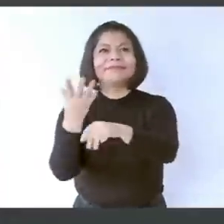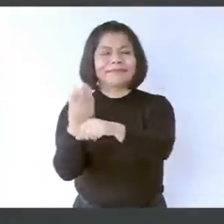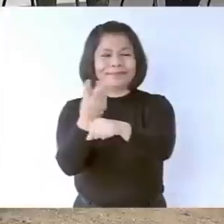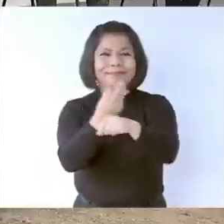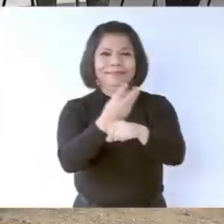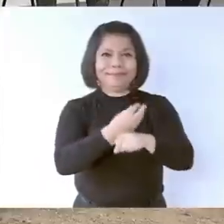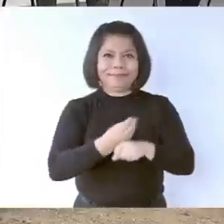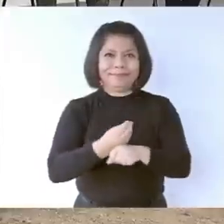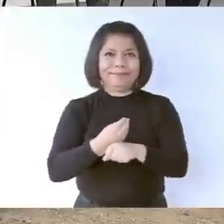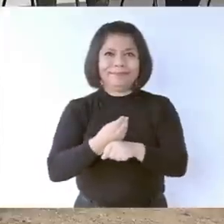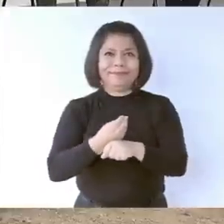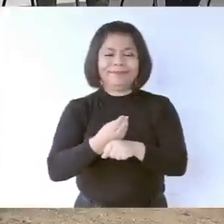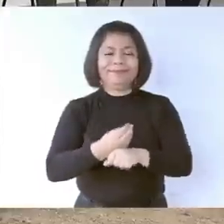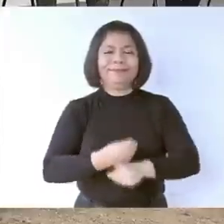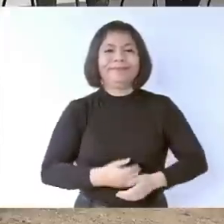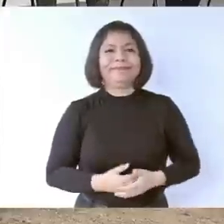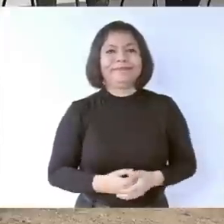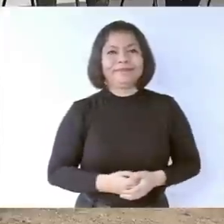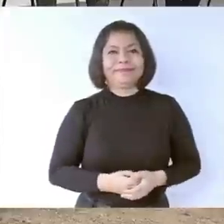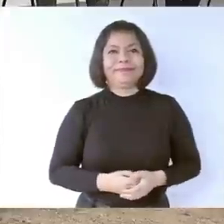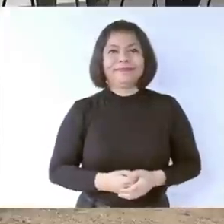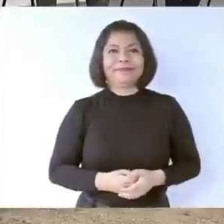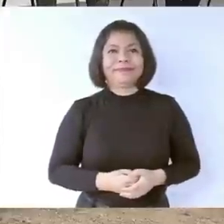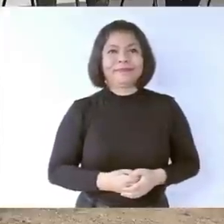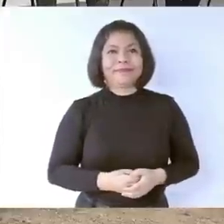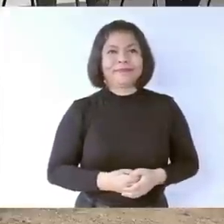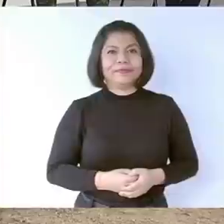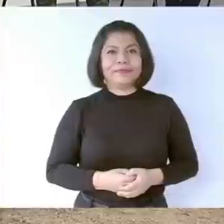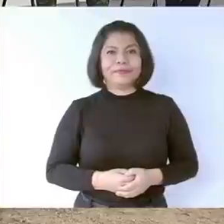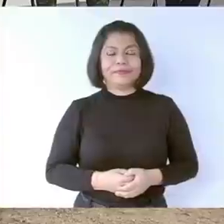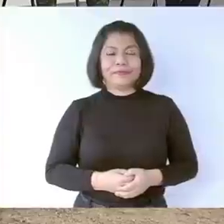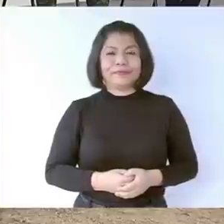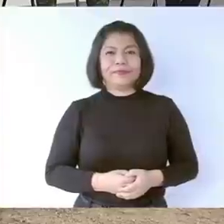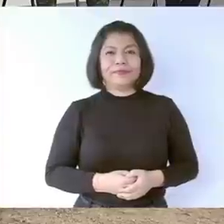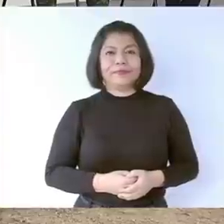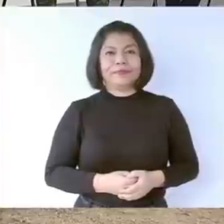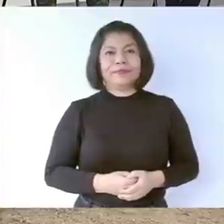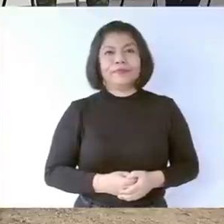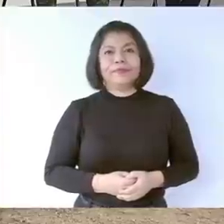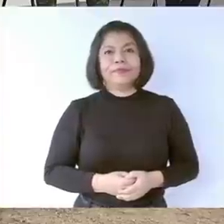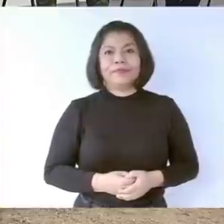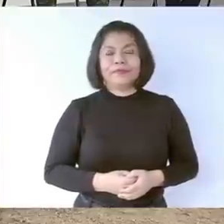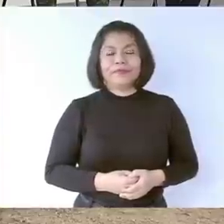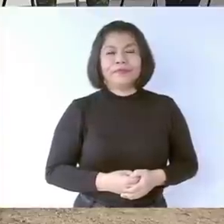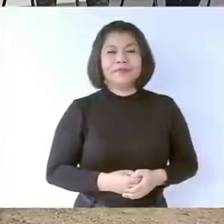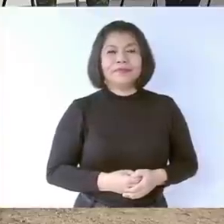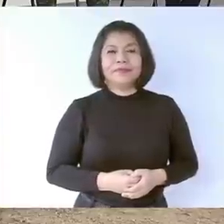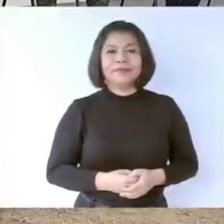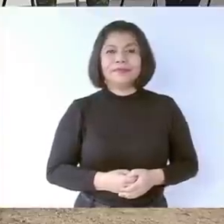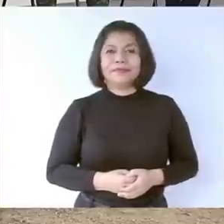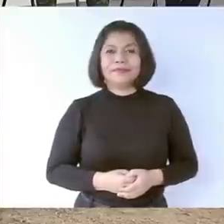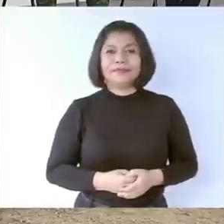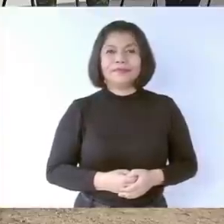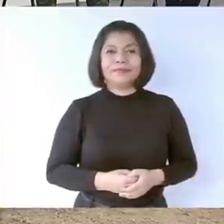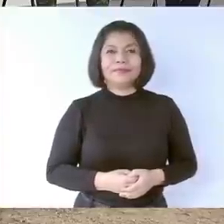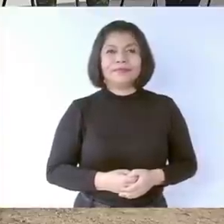que es su